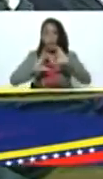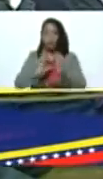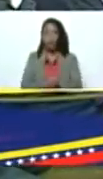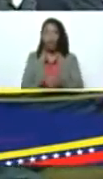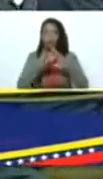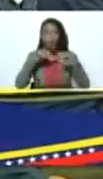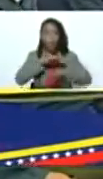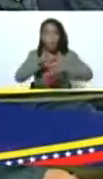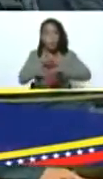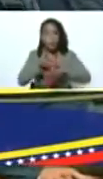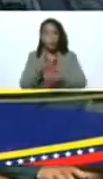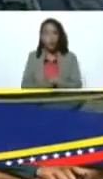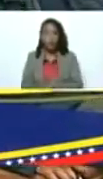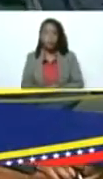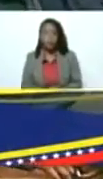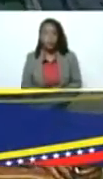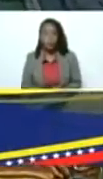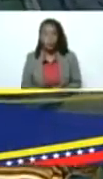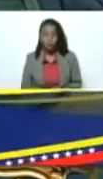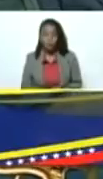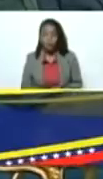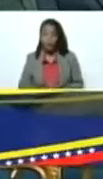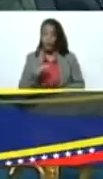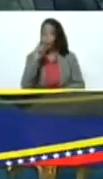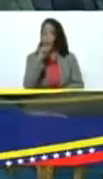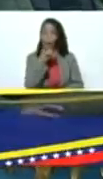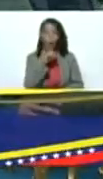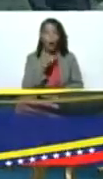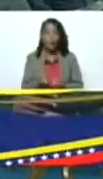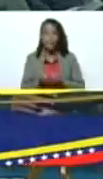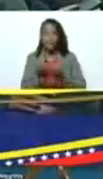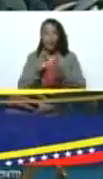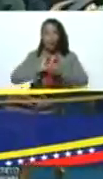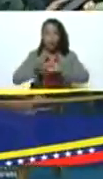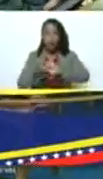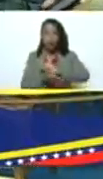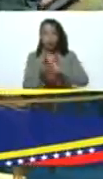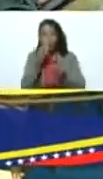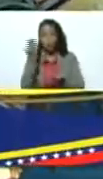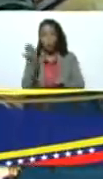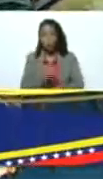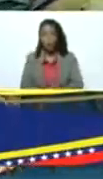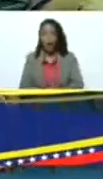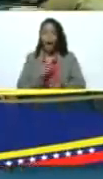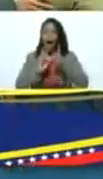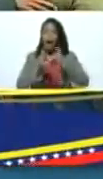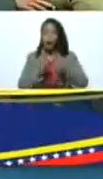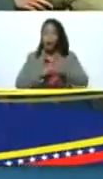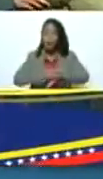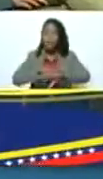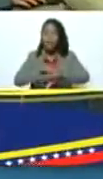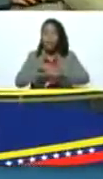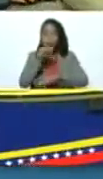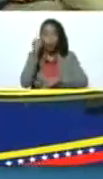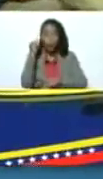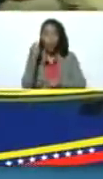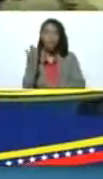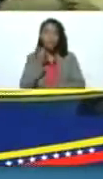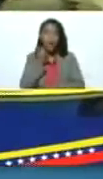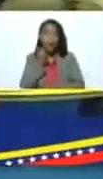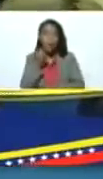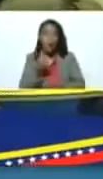y ministras que no tienen coronavirus, porque tenemos algunos ministros y ministras con